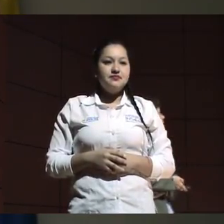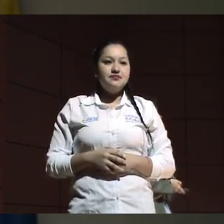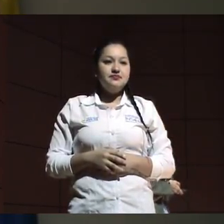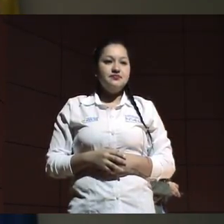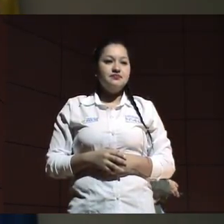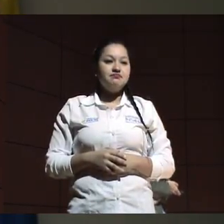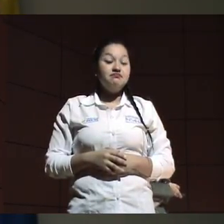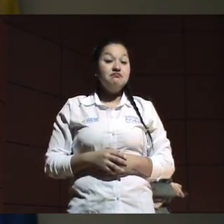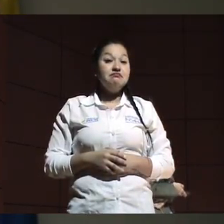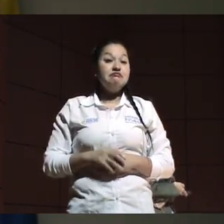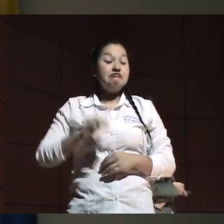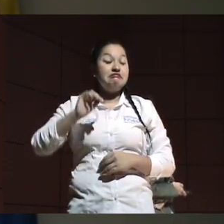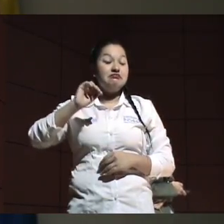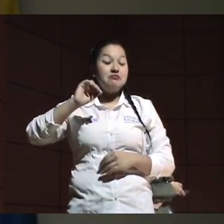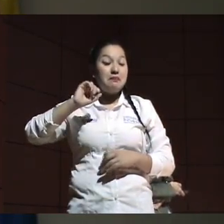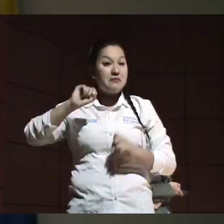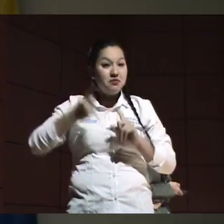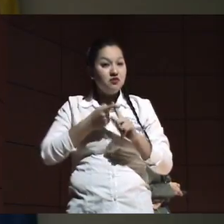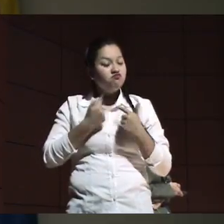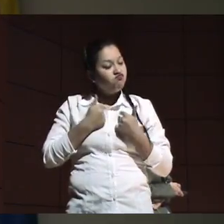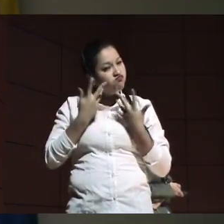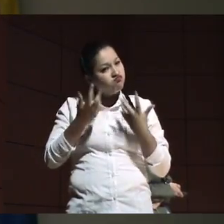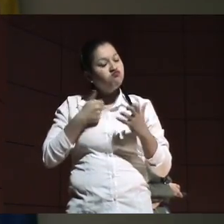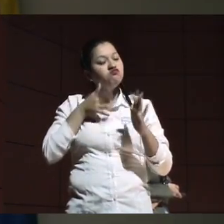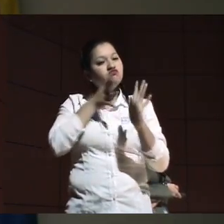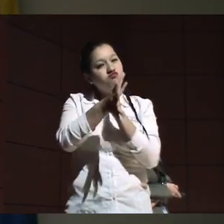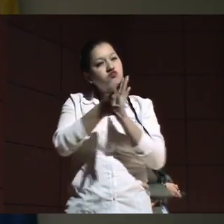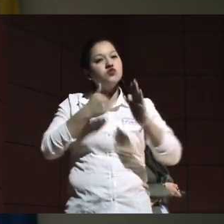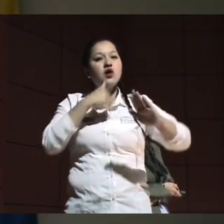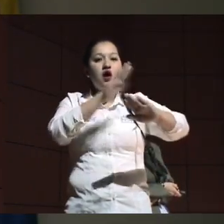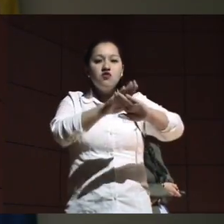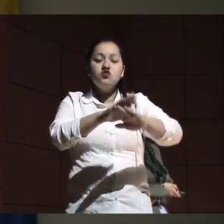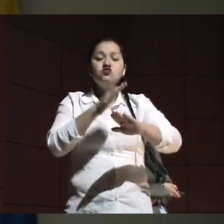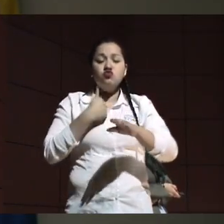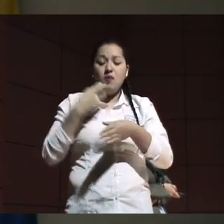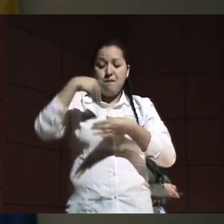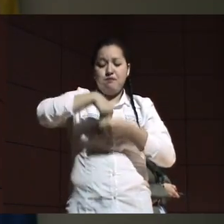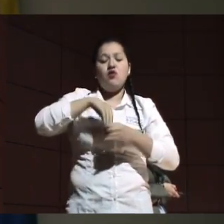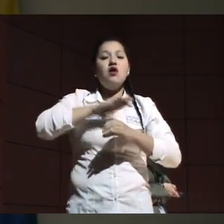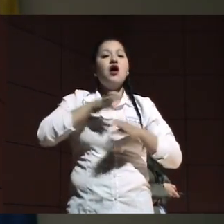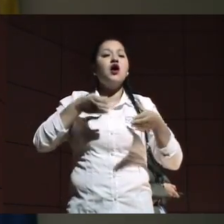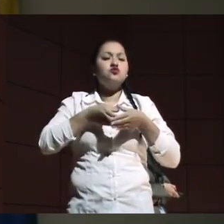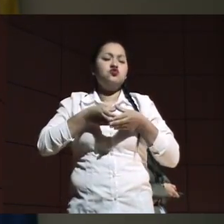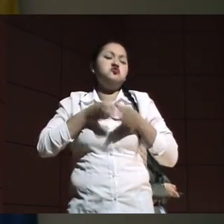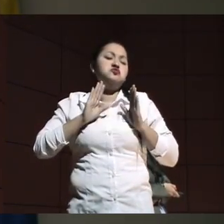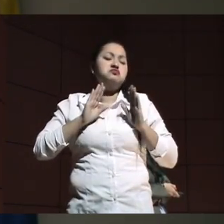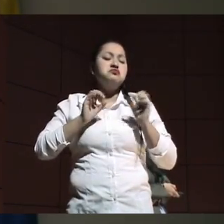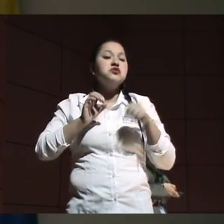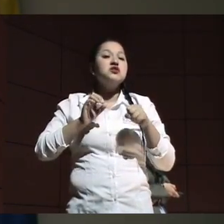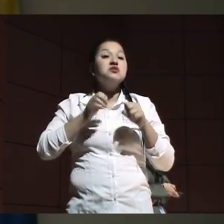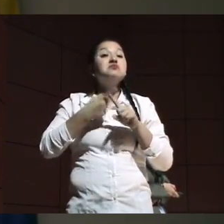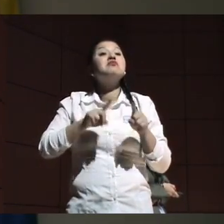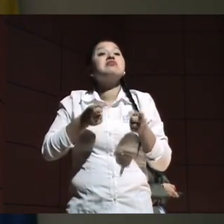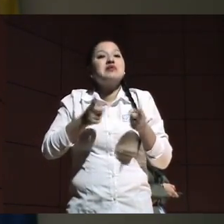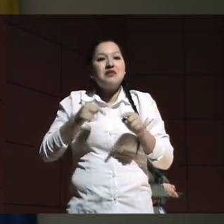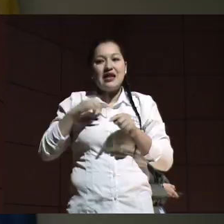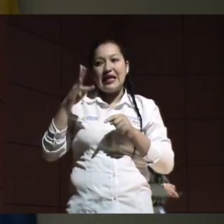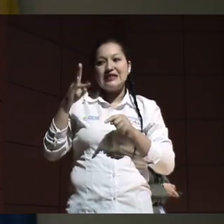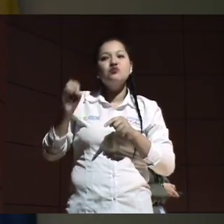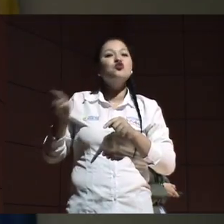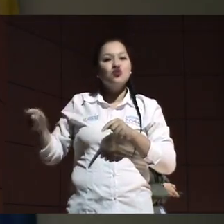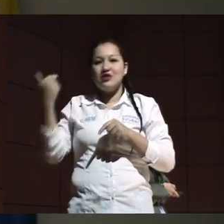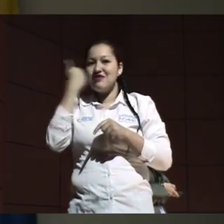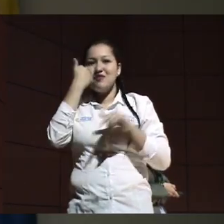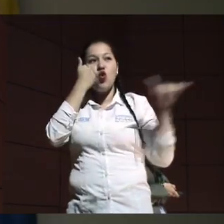Ante todo, quiero decirles que no solamente soy miembro de la asociación, soy esposa de un paciente con ELA desde hace 18